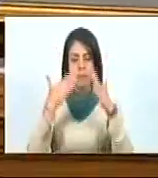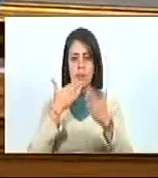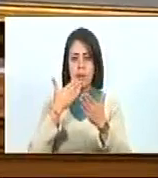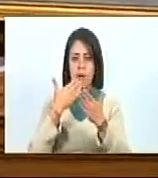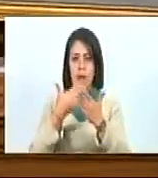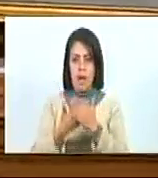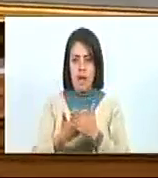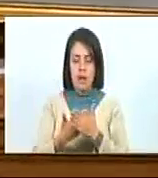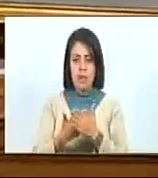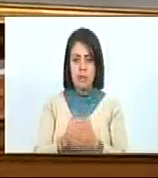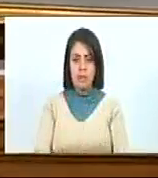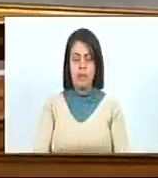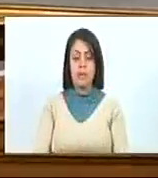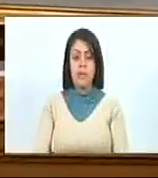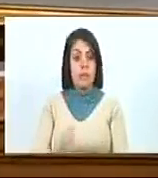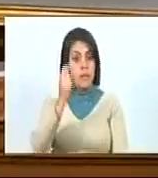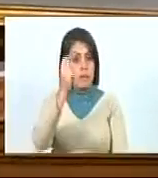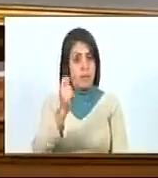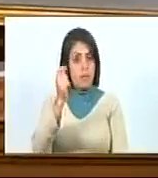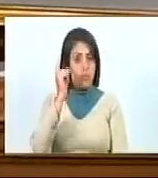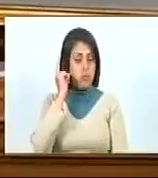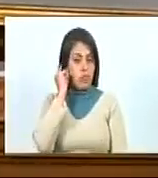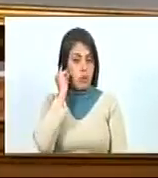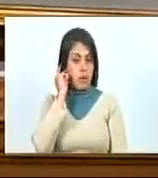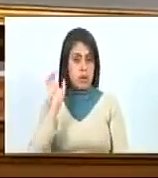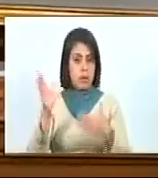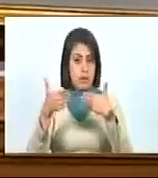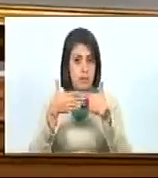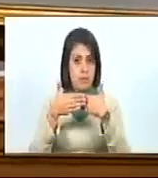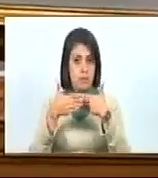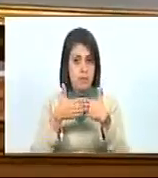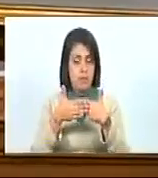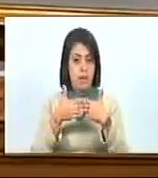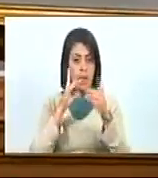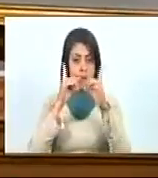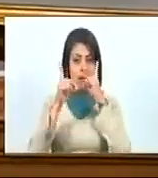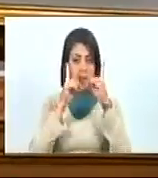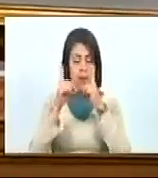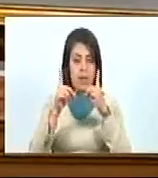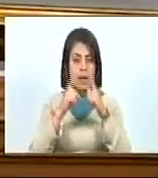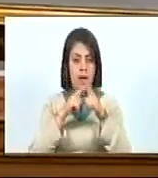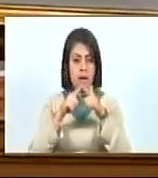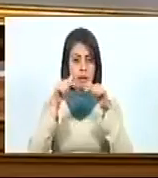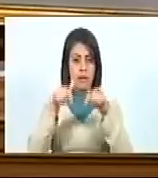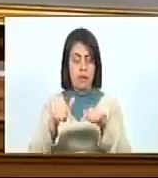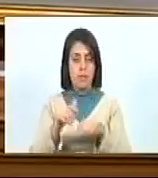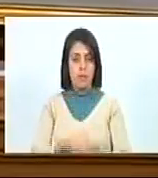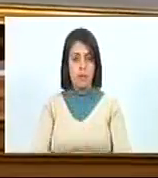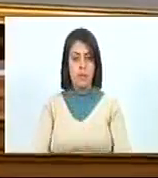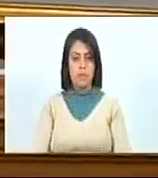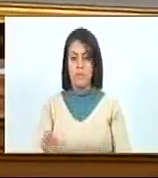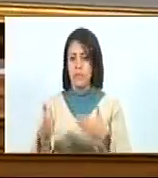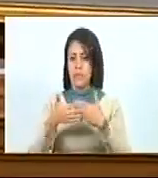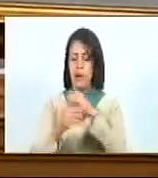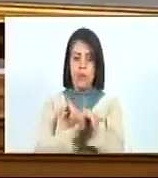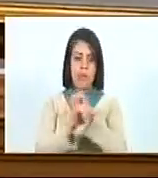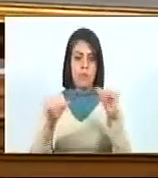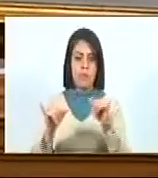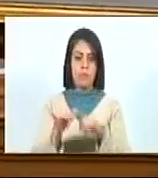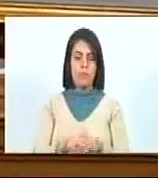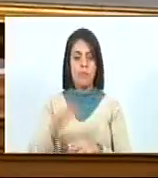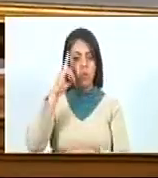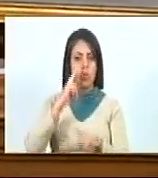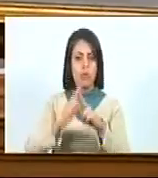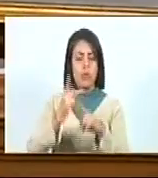Gracias querida diputada. Se va a cerrar el debate. Cerrado. Las